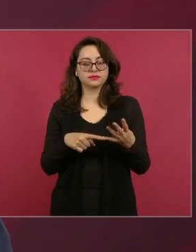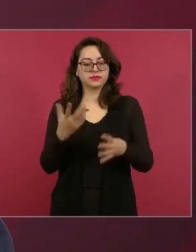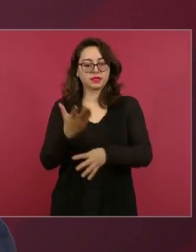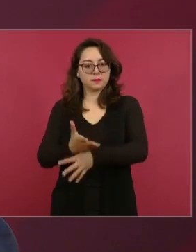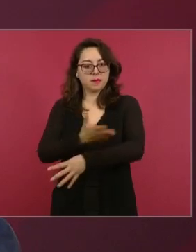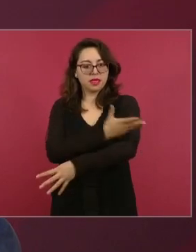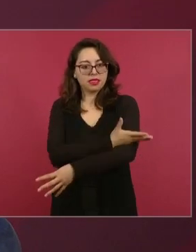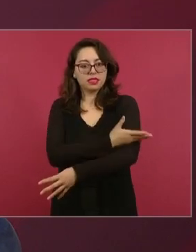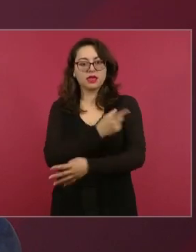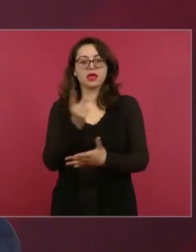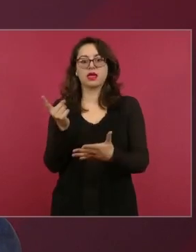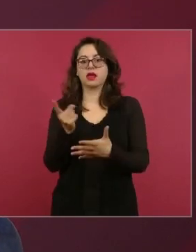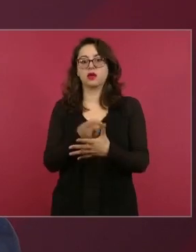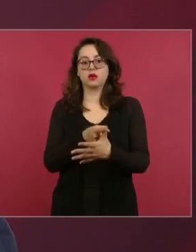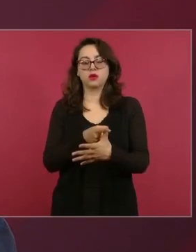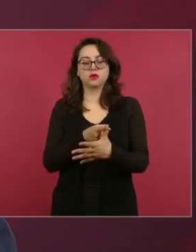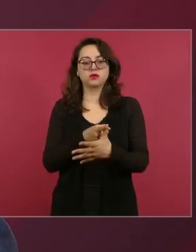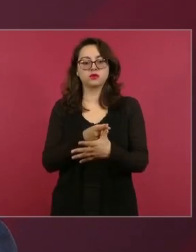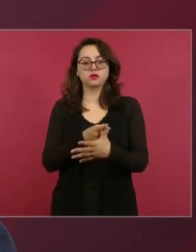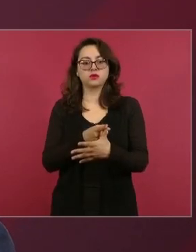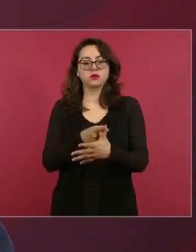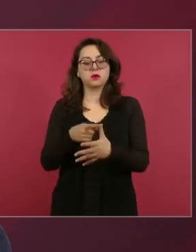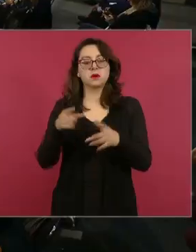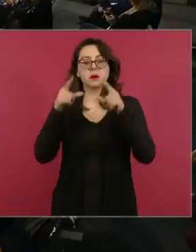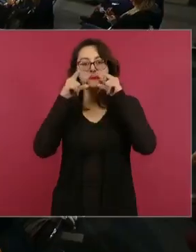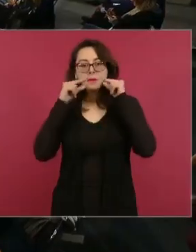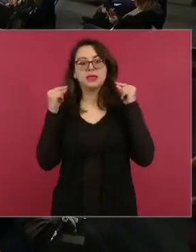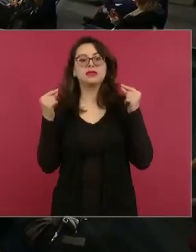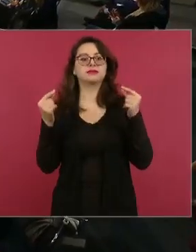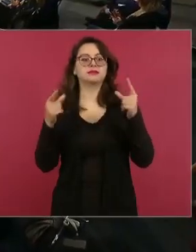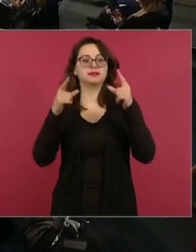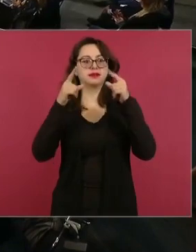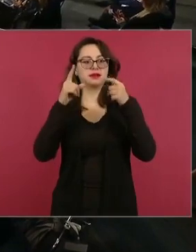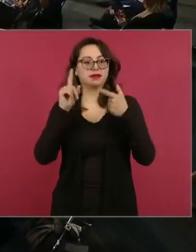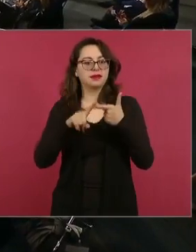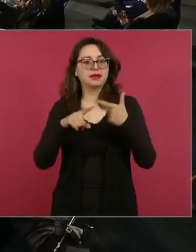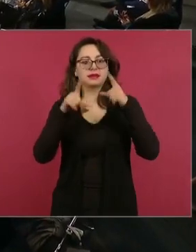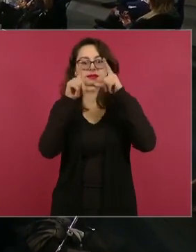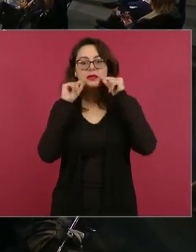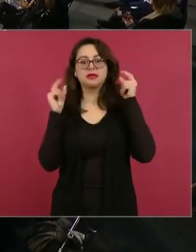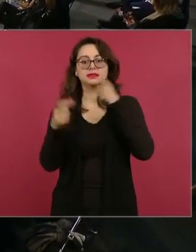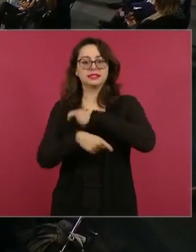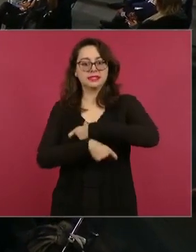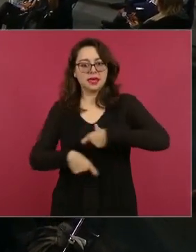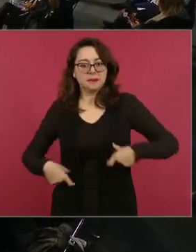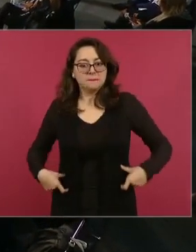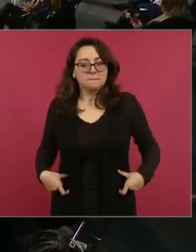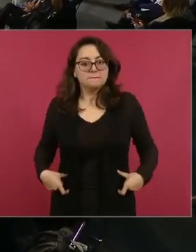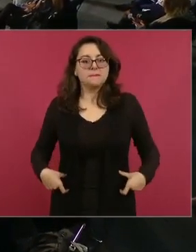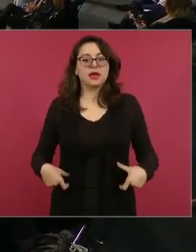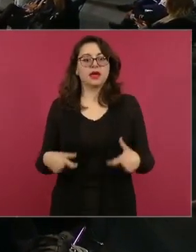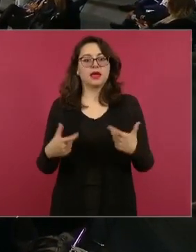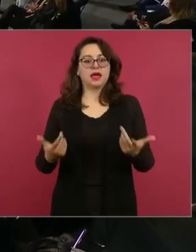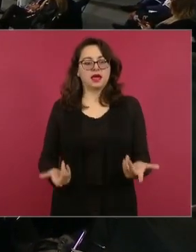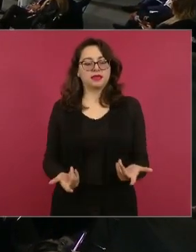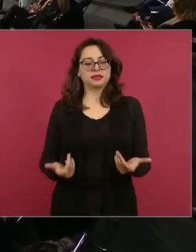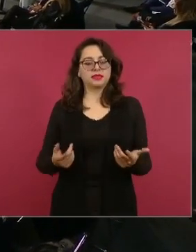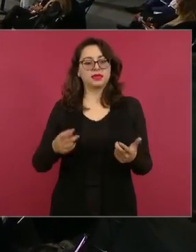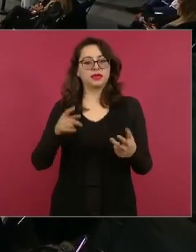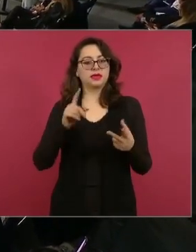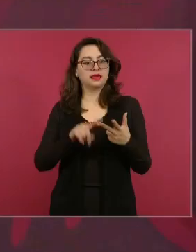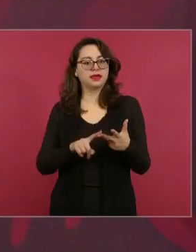maderos? ¿Dónde están los villas? ¿Dónde están los zapatas? ¿Dónde están los Lázaro